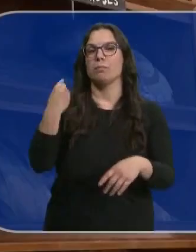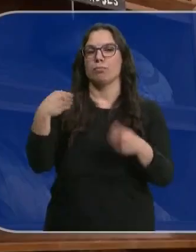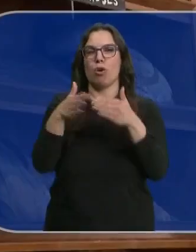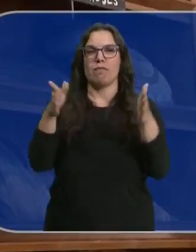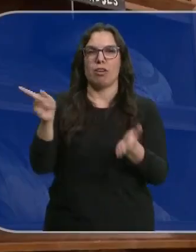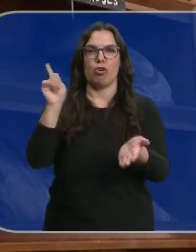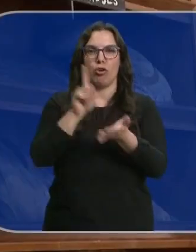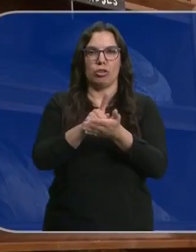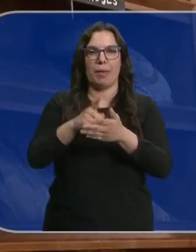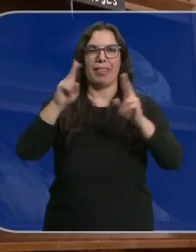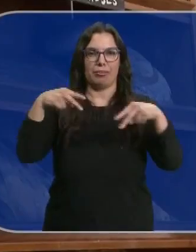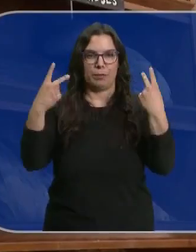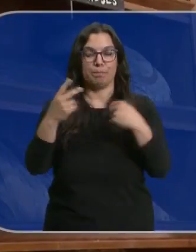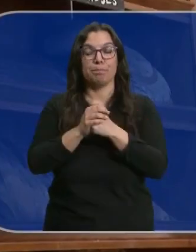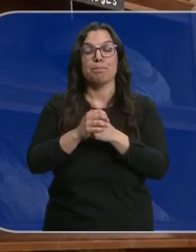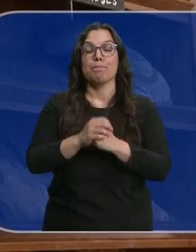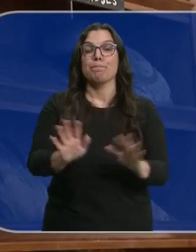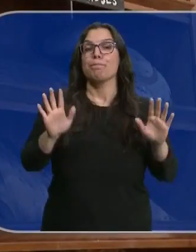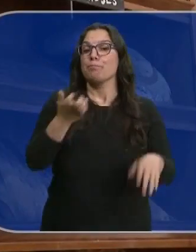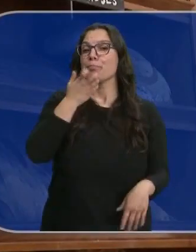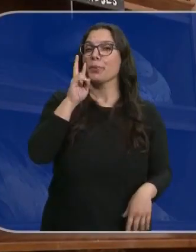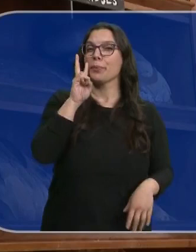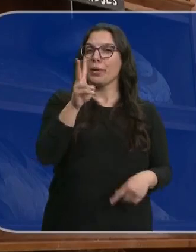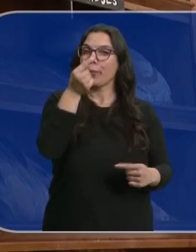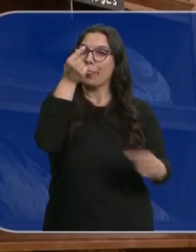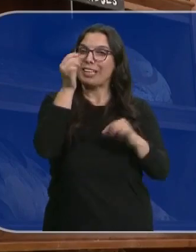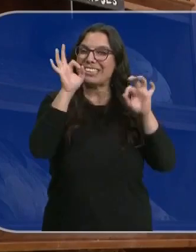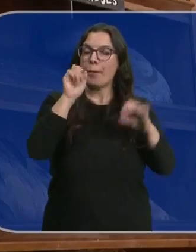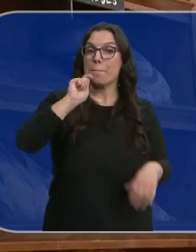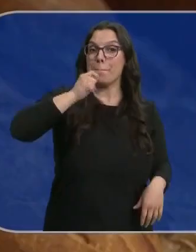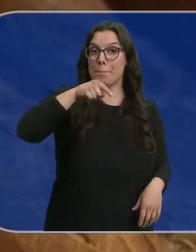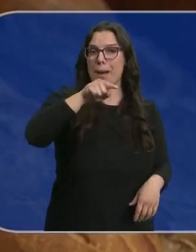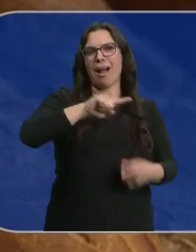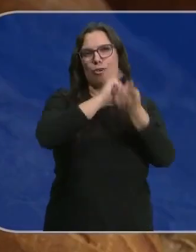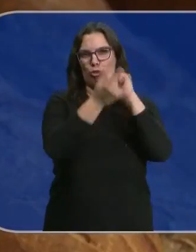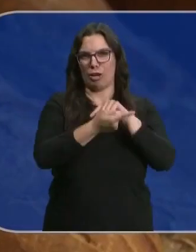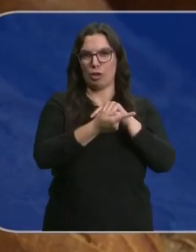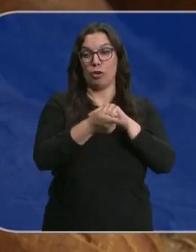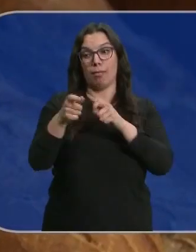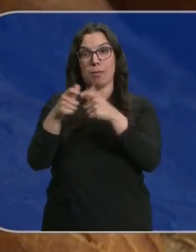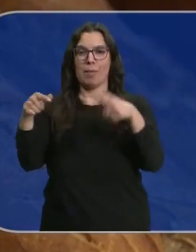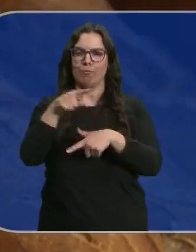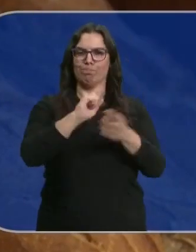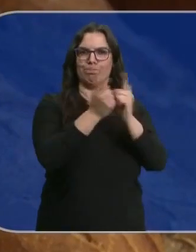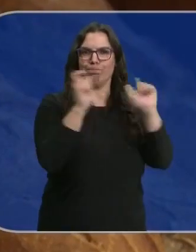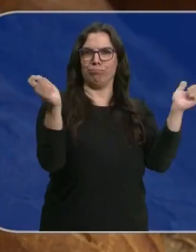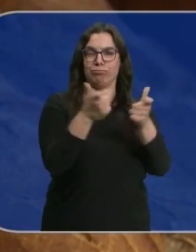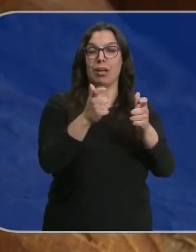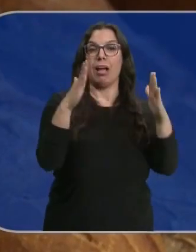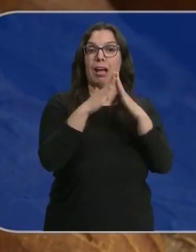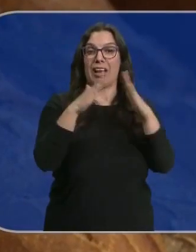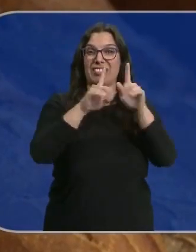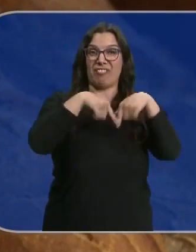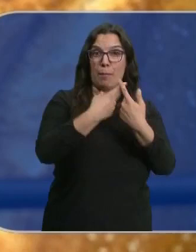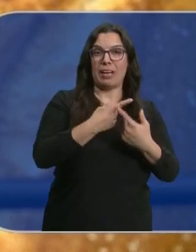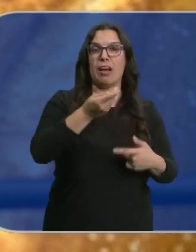reapertura de la hostelería. Sin embargo, si nos fijamos en el consumo de pan, la tendencia es al contrario. De hecho, en los hogares españoles se